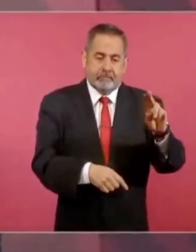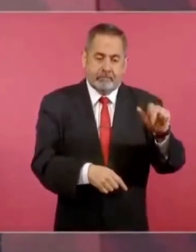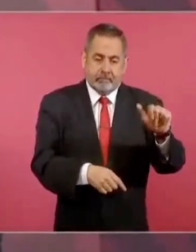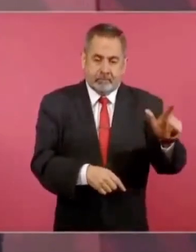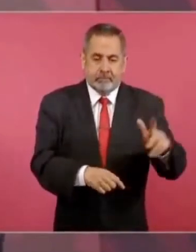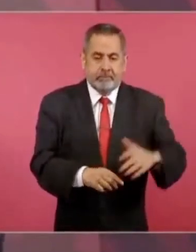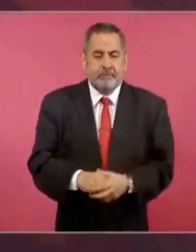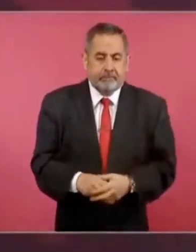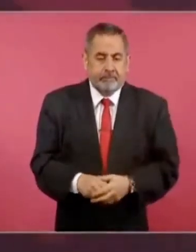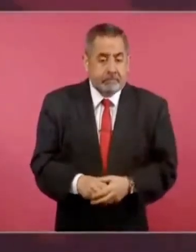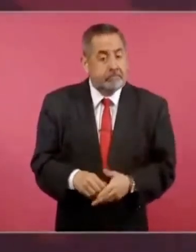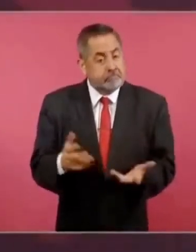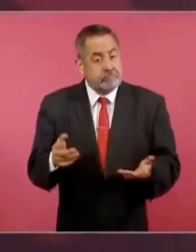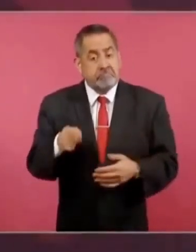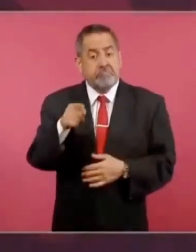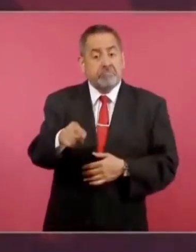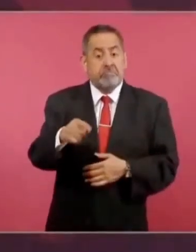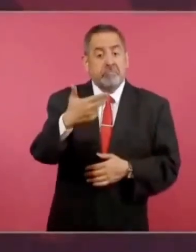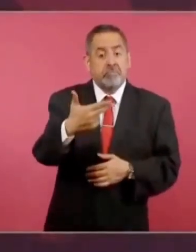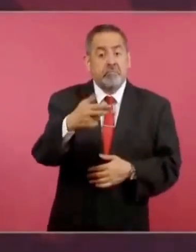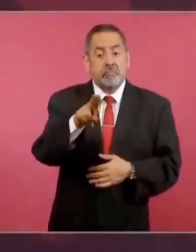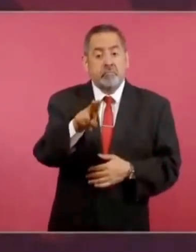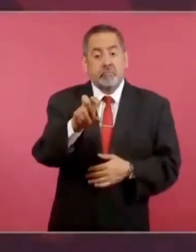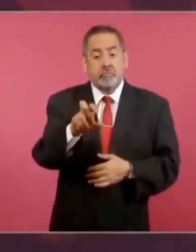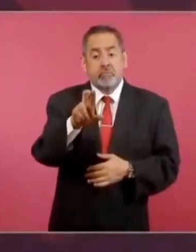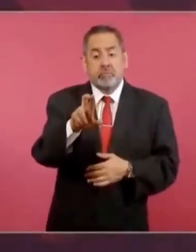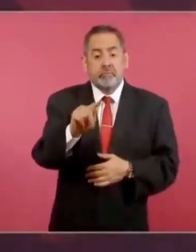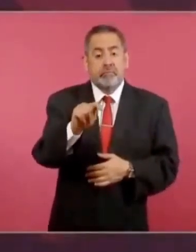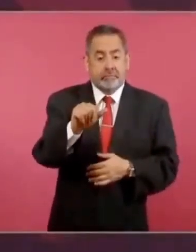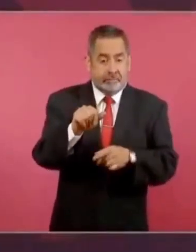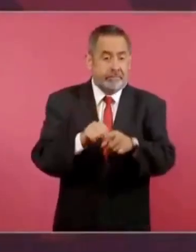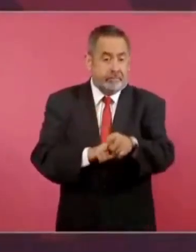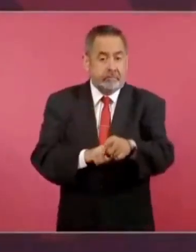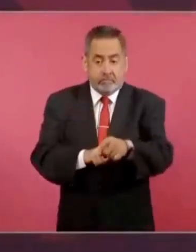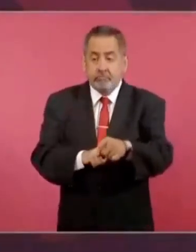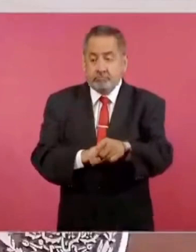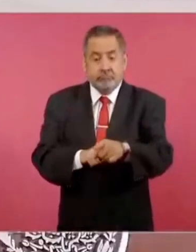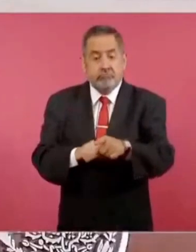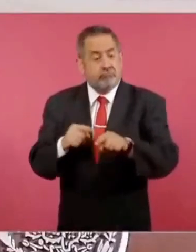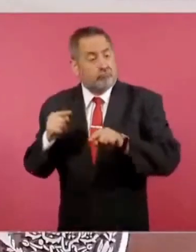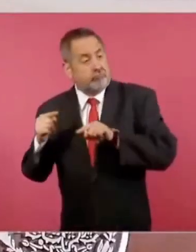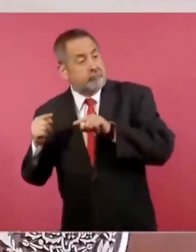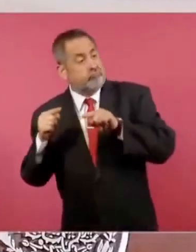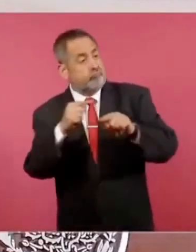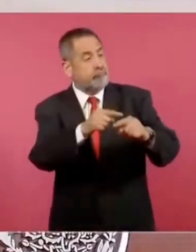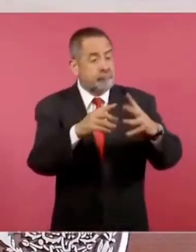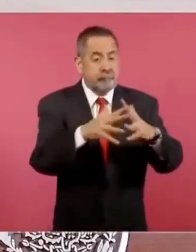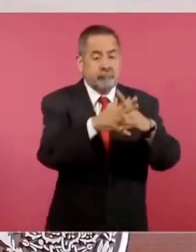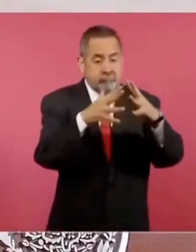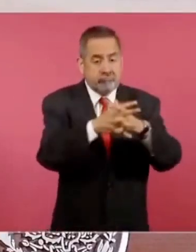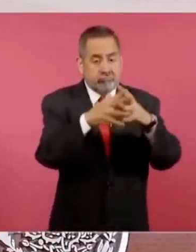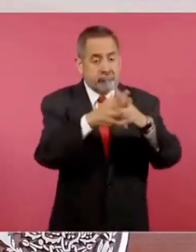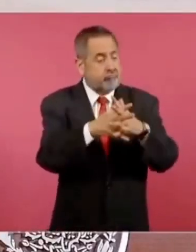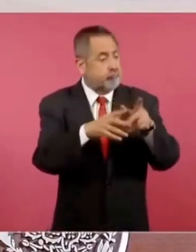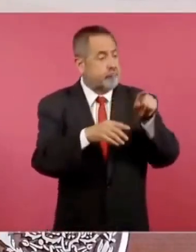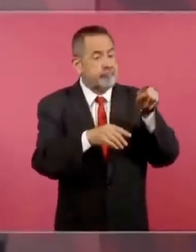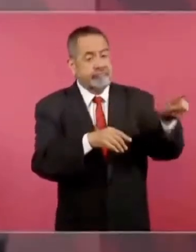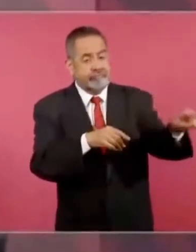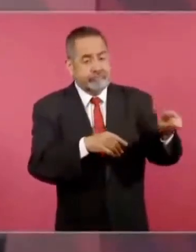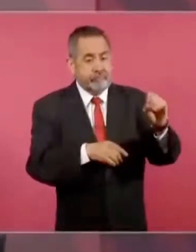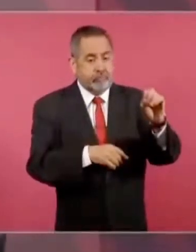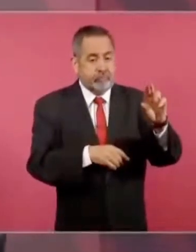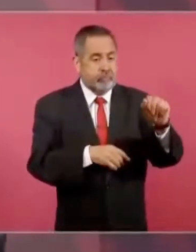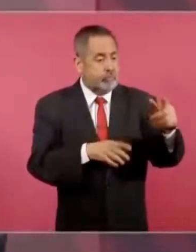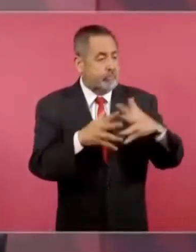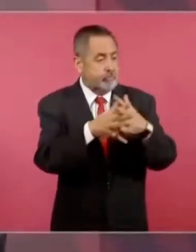Huerta derrota militarmente a